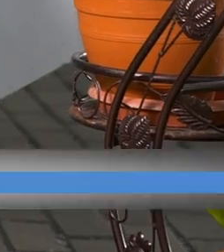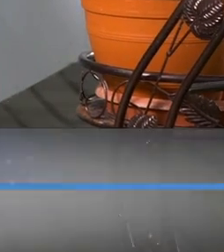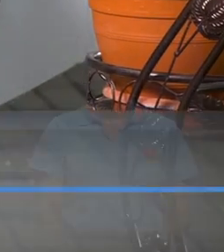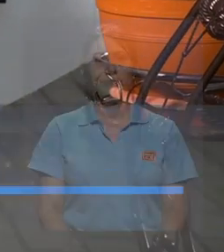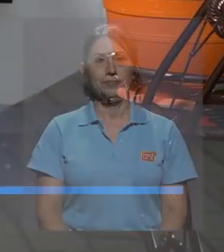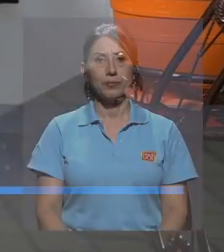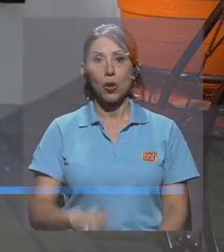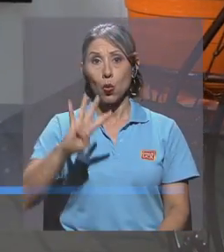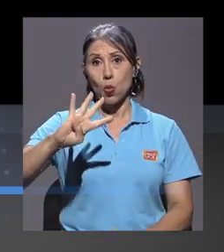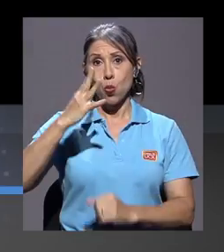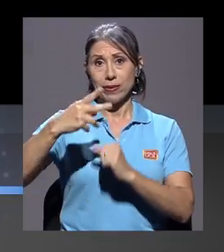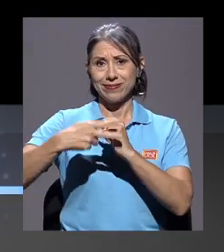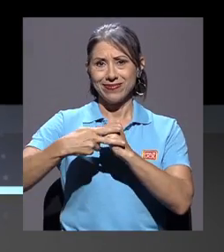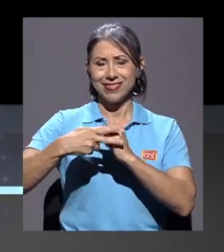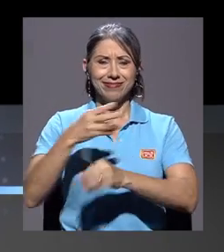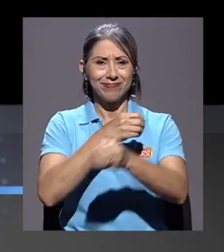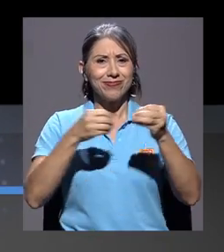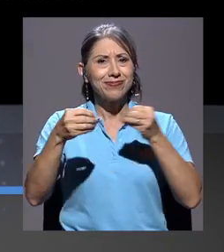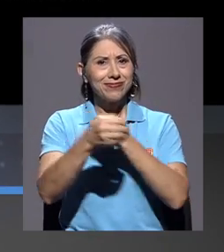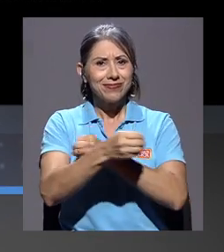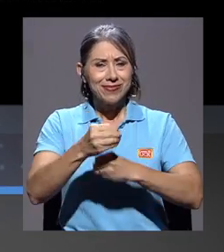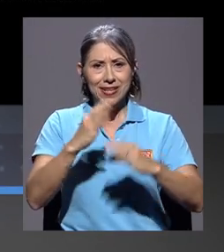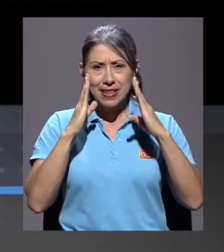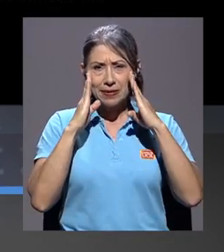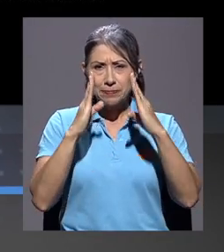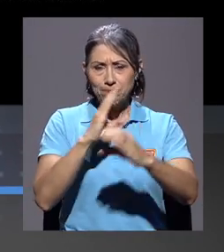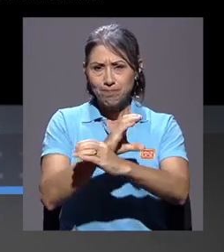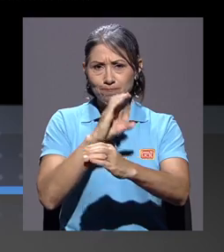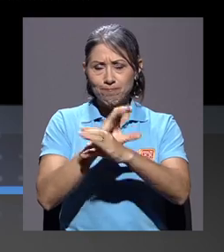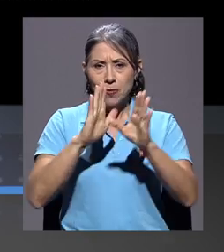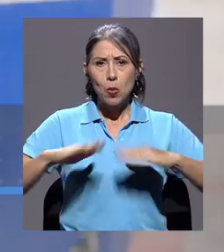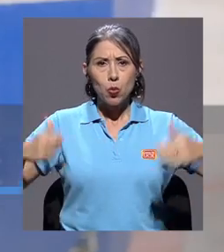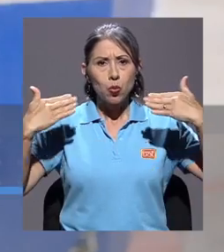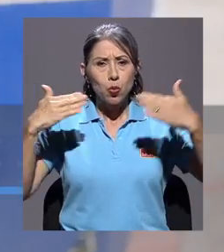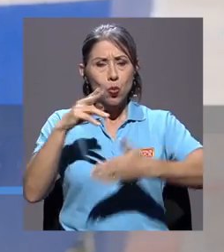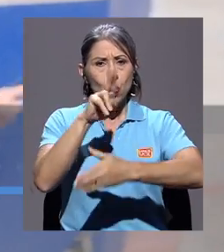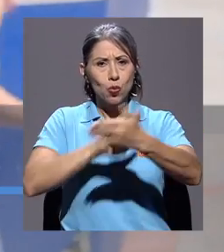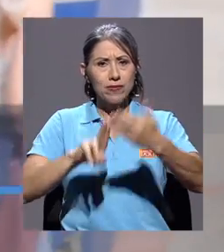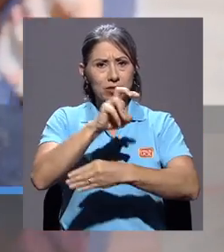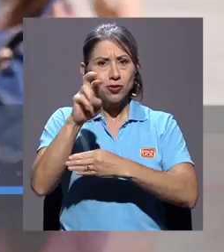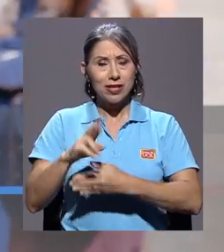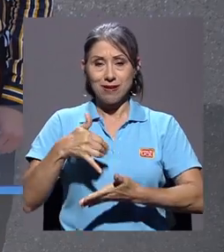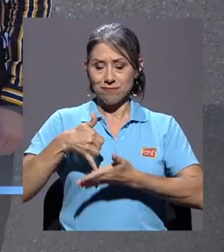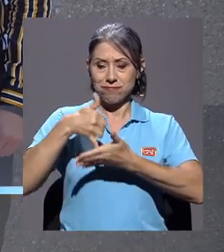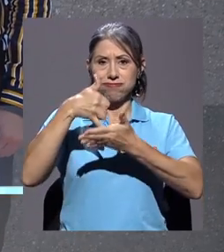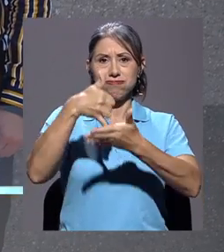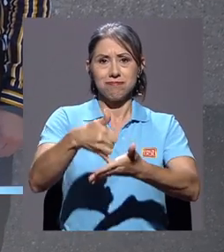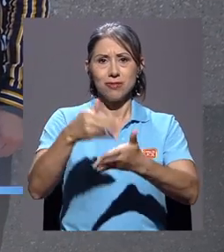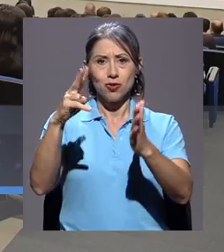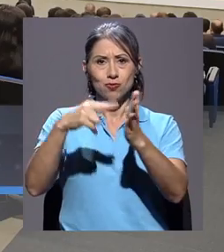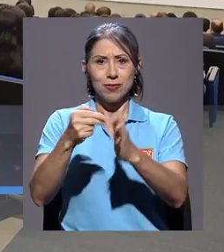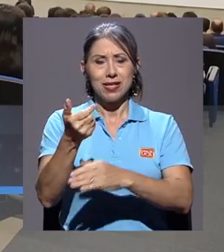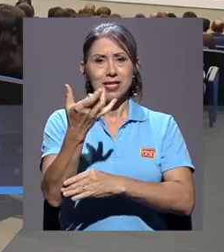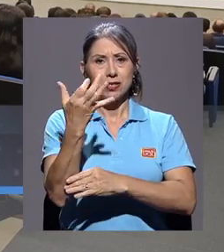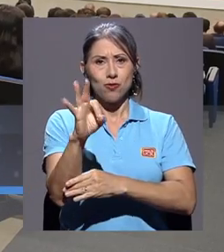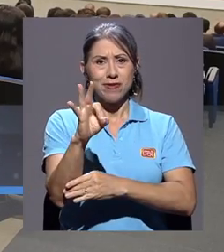Por cuarta edición, Unidad de Gestión Ambiental de la Universidad de Costa Rica entregó el Galardón Ambiental 2019,